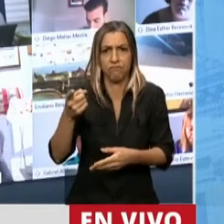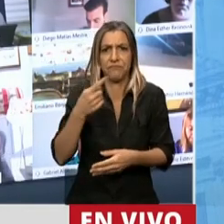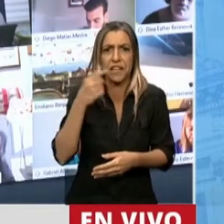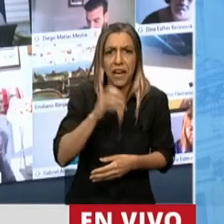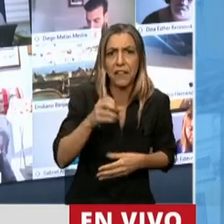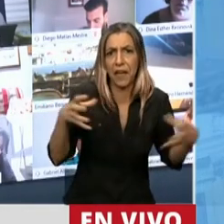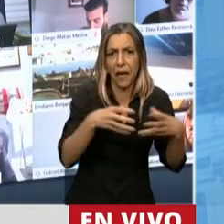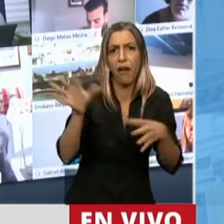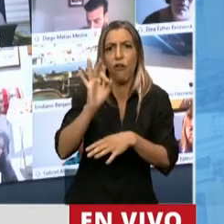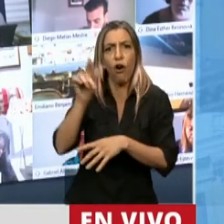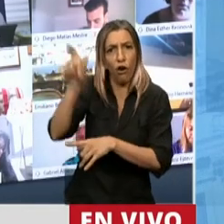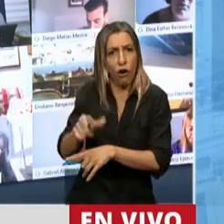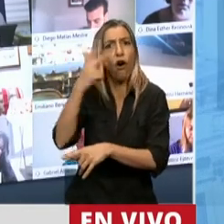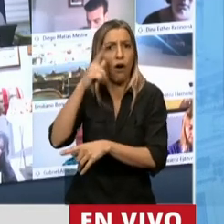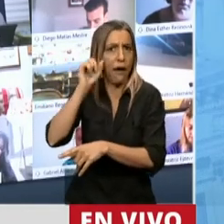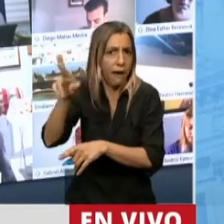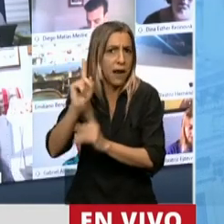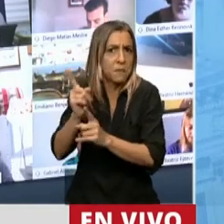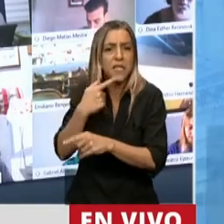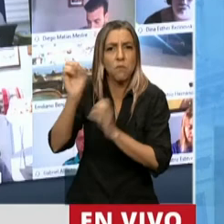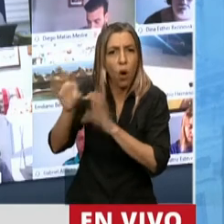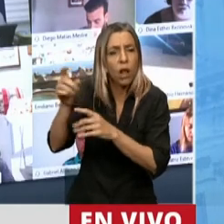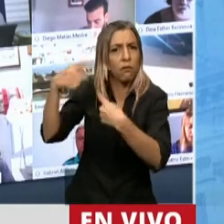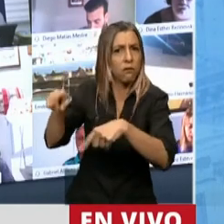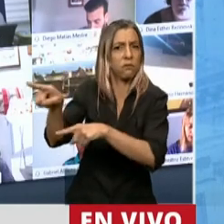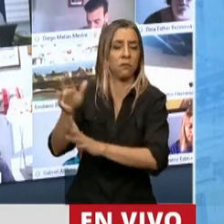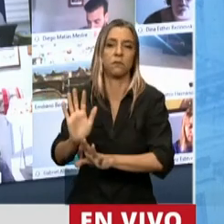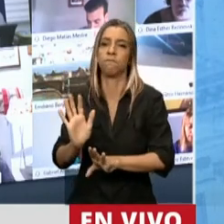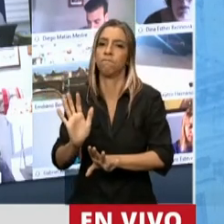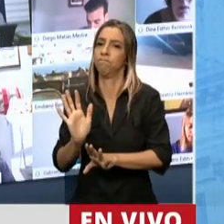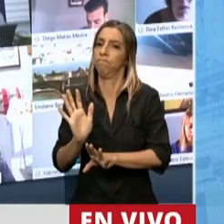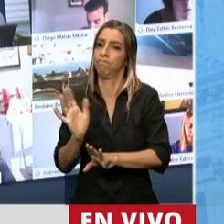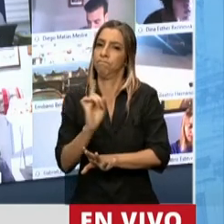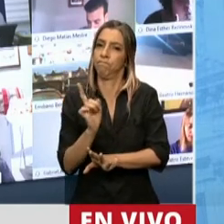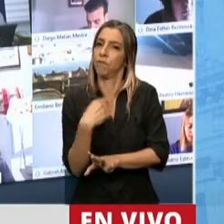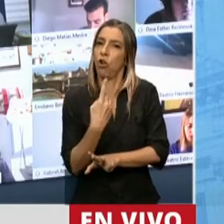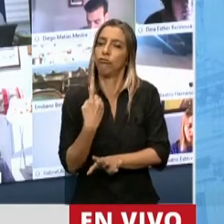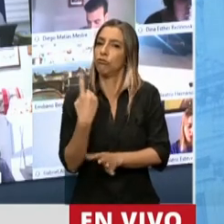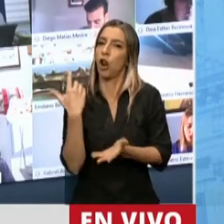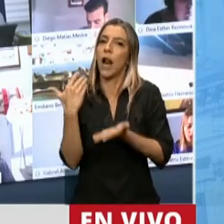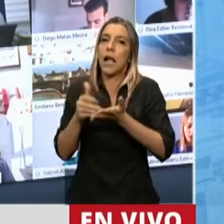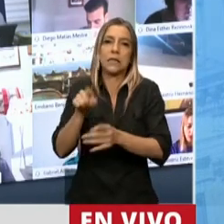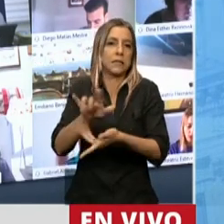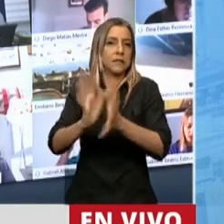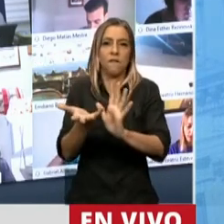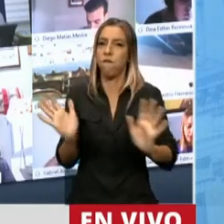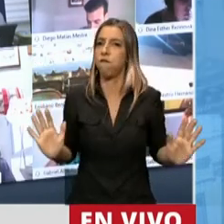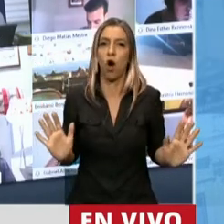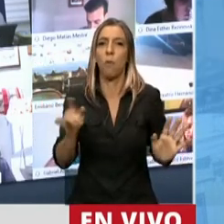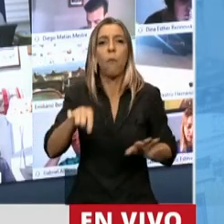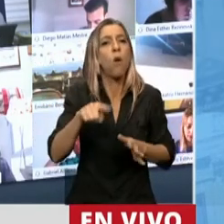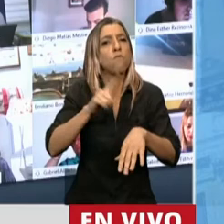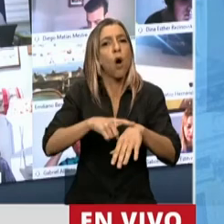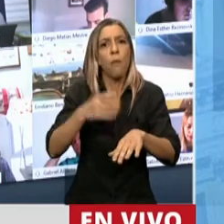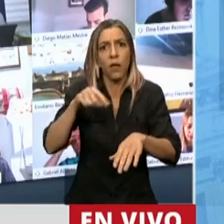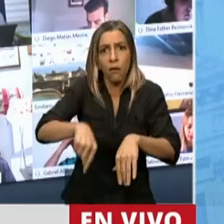como se dijo acá, presidente de un bloque que presenta un proyecto en medio de esta penuria para que